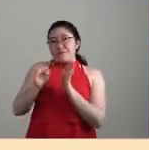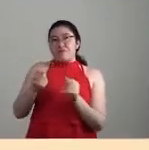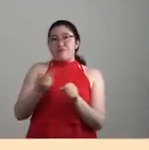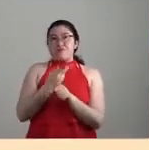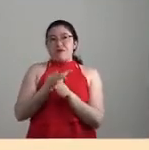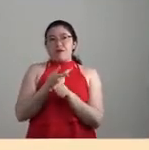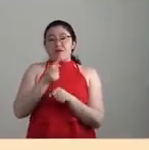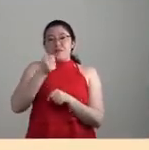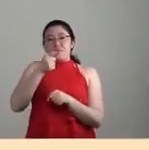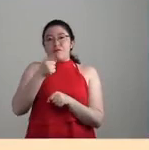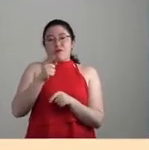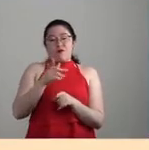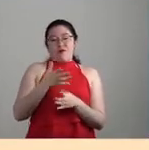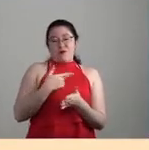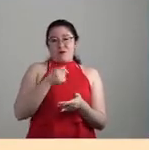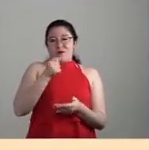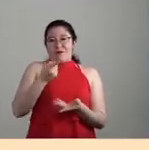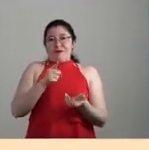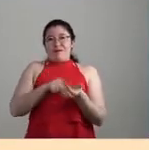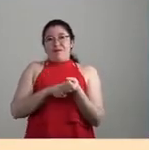la expansión de esa agricultura